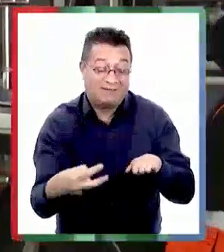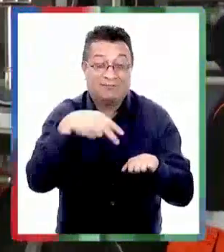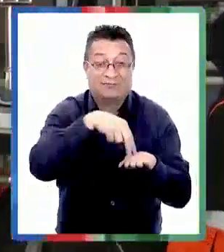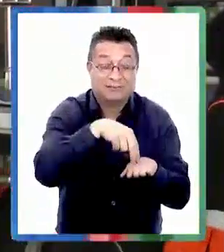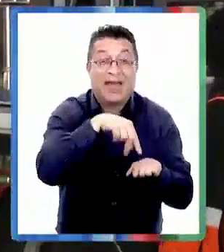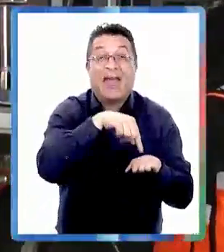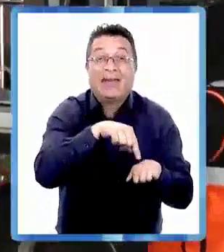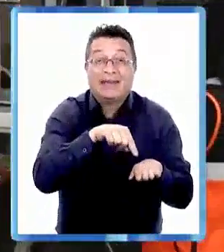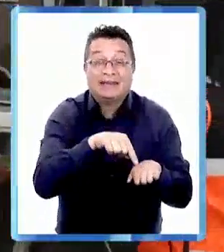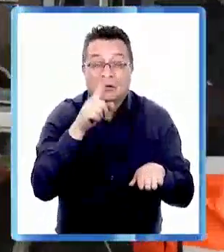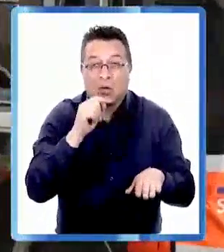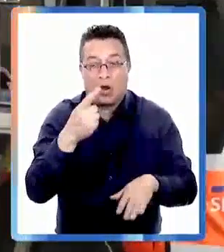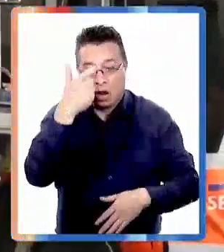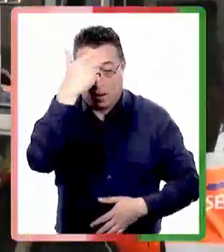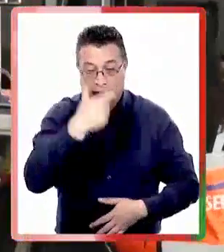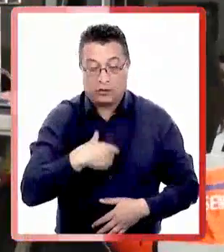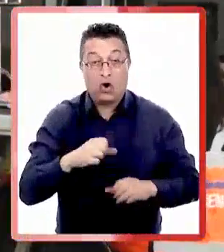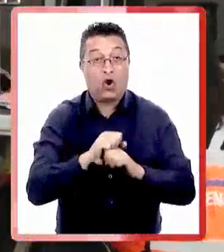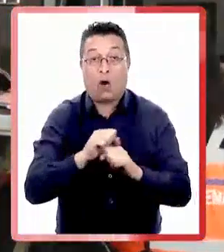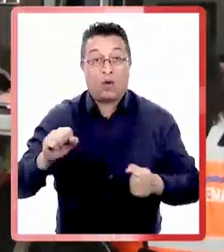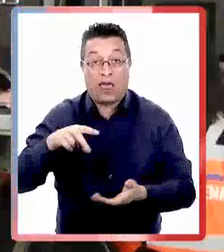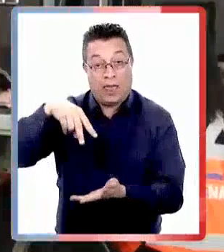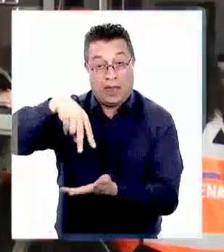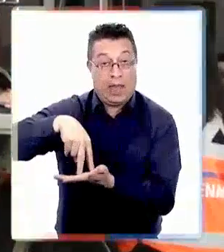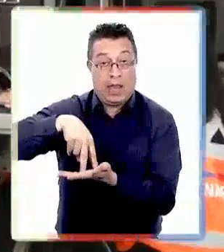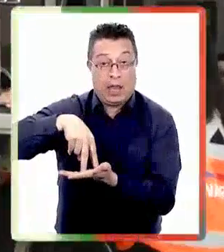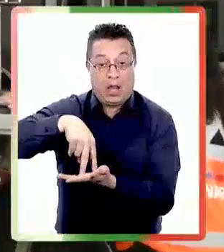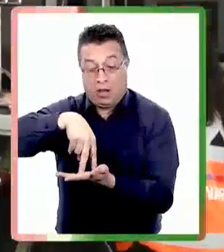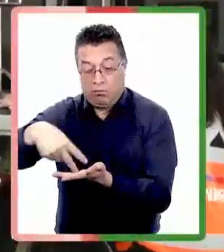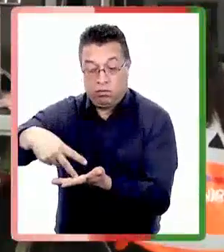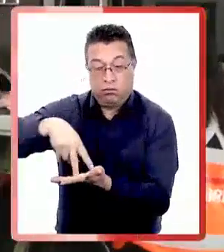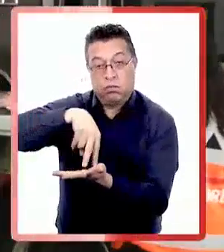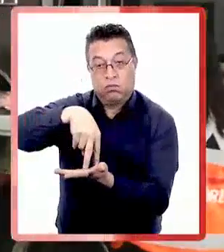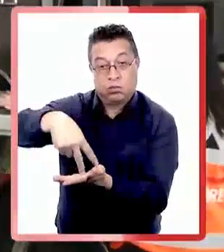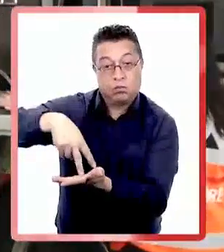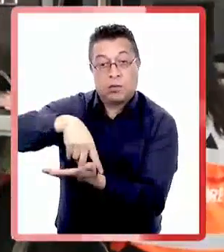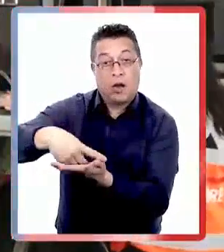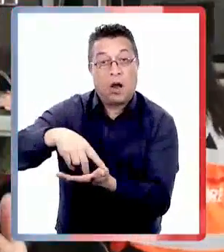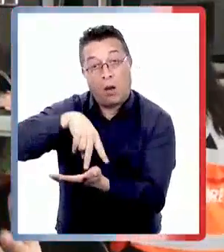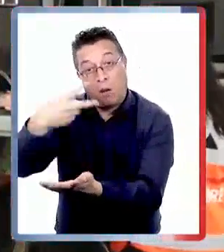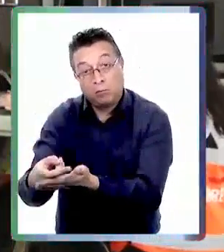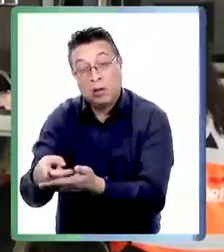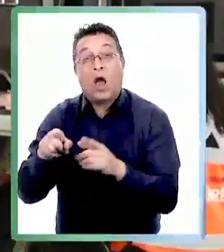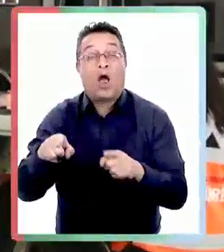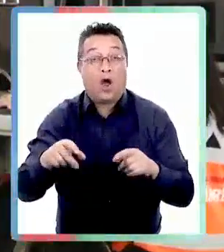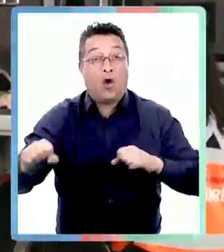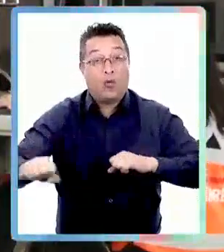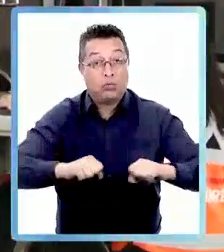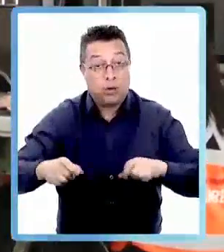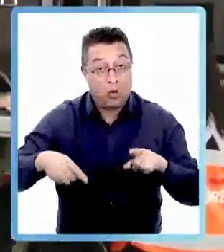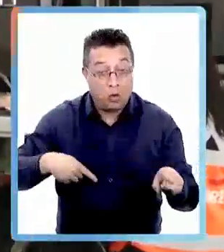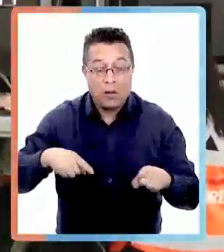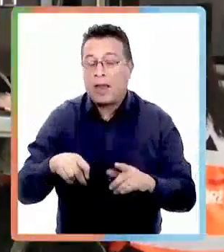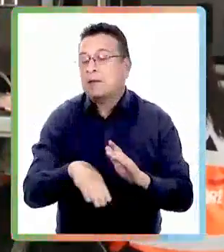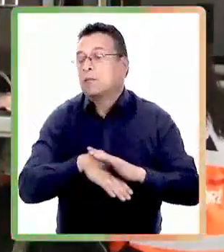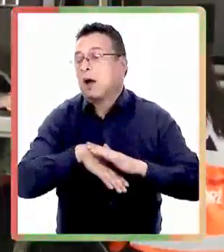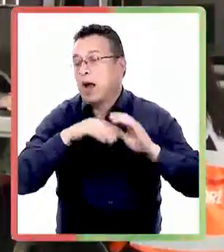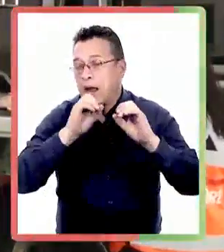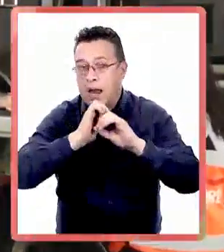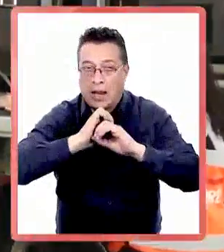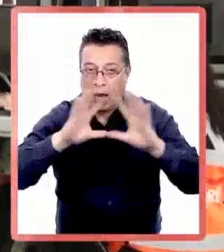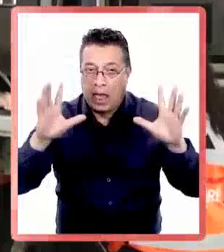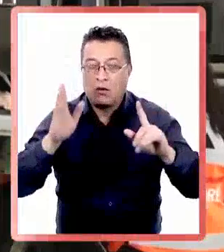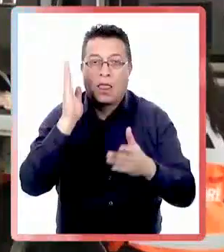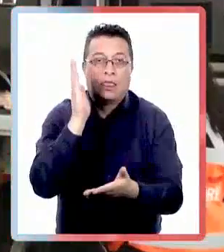transmitir es que cuando una persona no logre mantenerse en pie producto un movimiento sísmico esa es la señal más